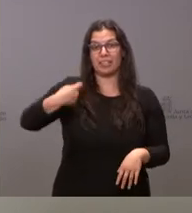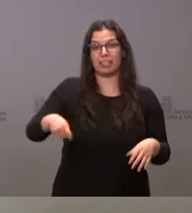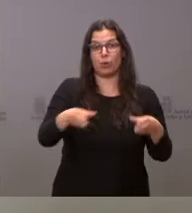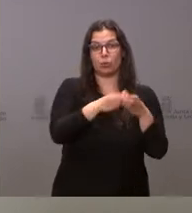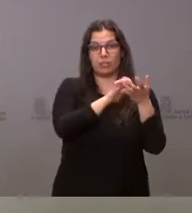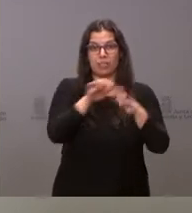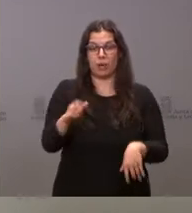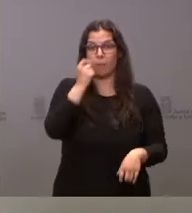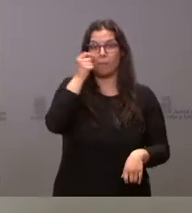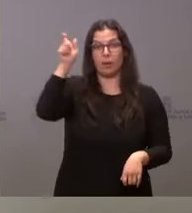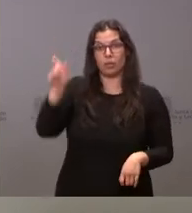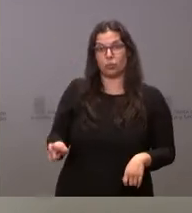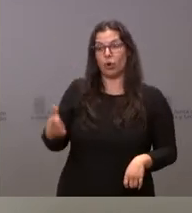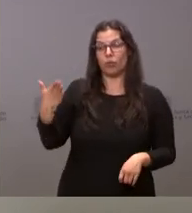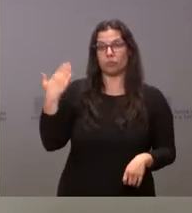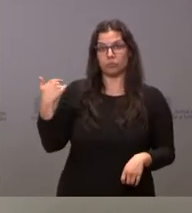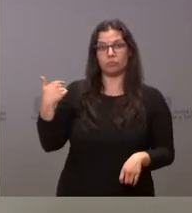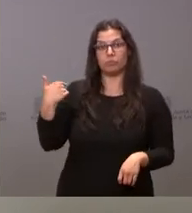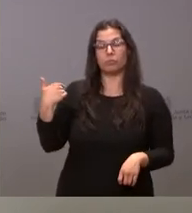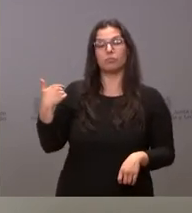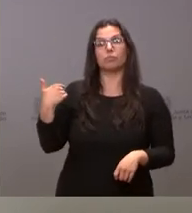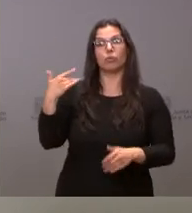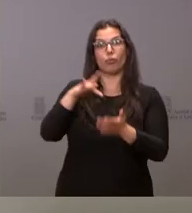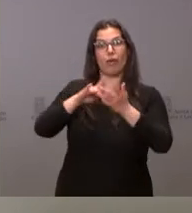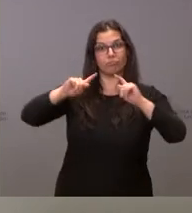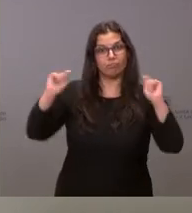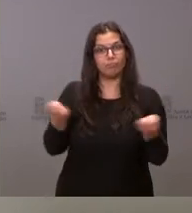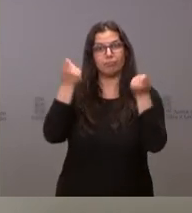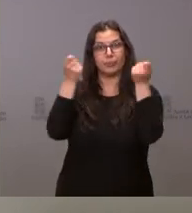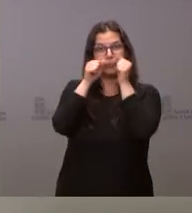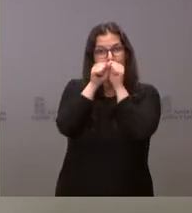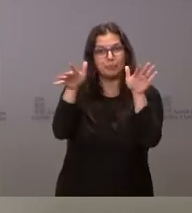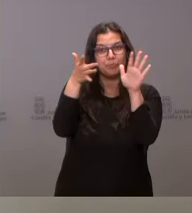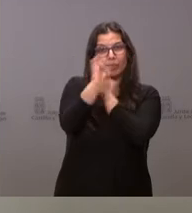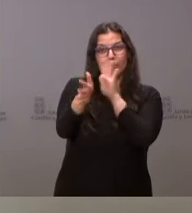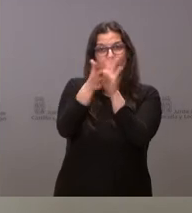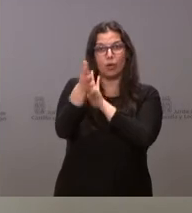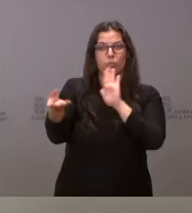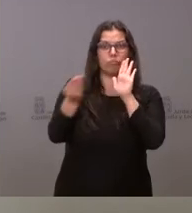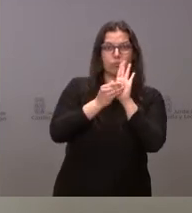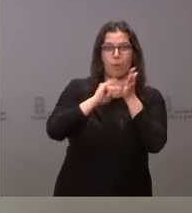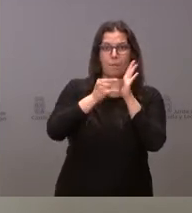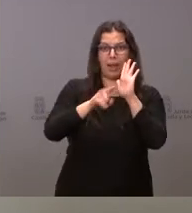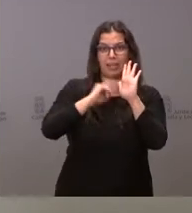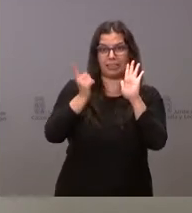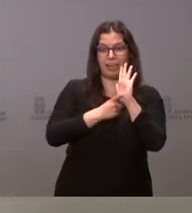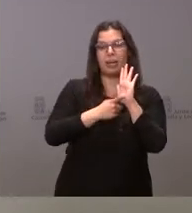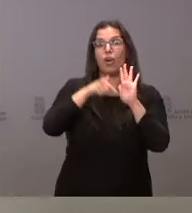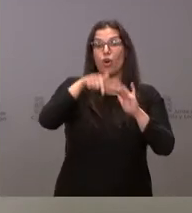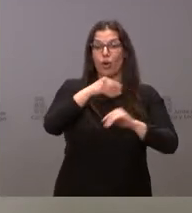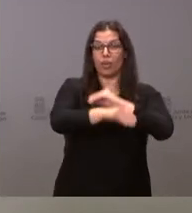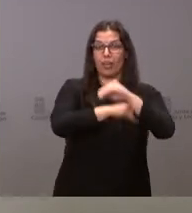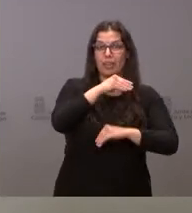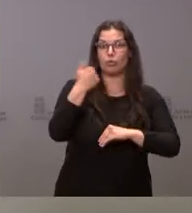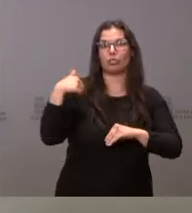Castilla y León, Alfonso Fernández Mañueco, anunció el otro día dentro de ese plan integral y lo que hacemos hoy es ya